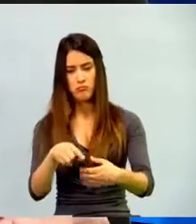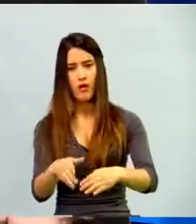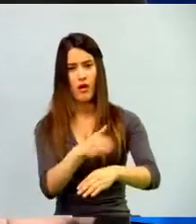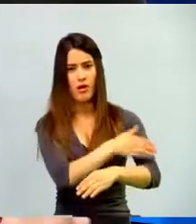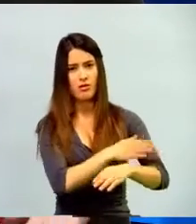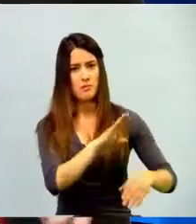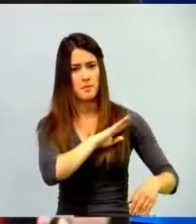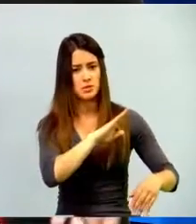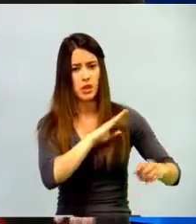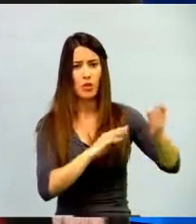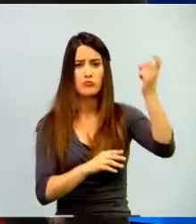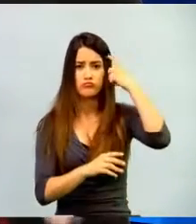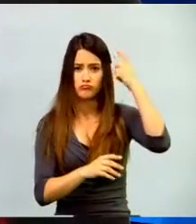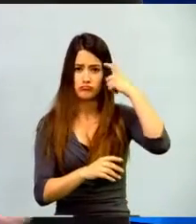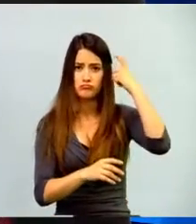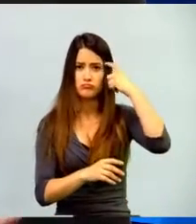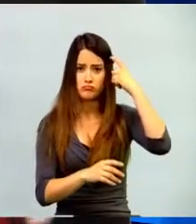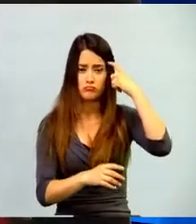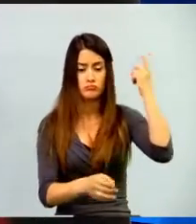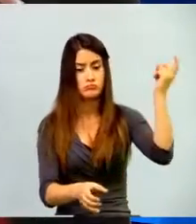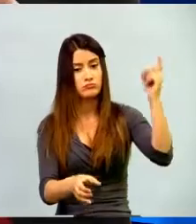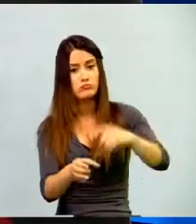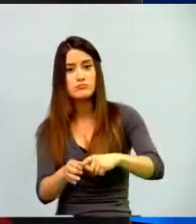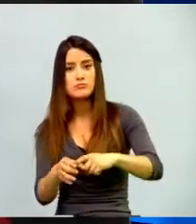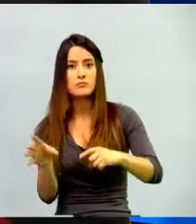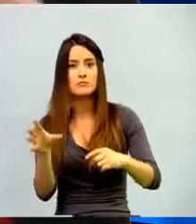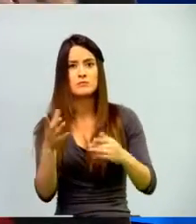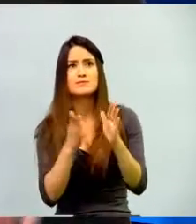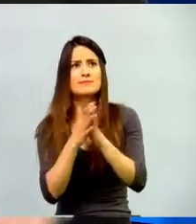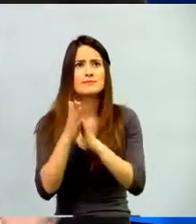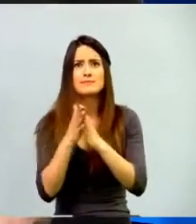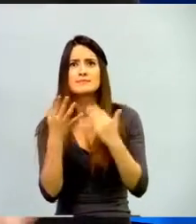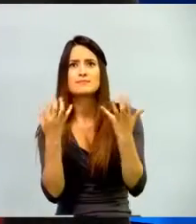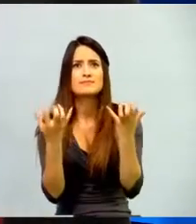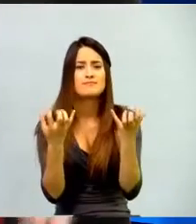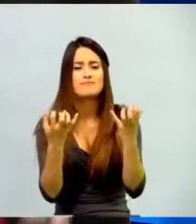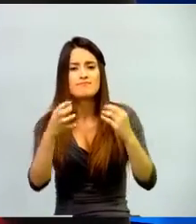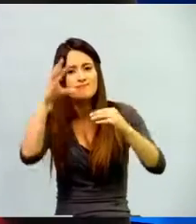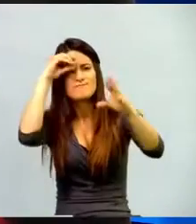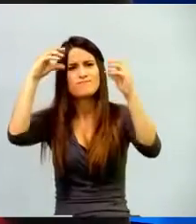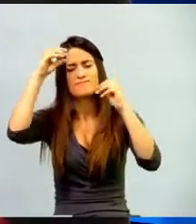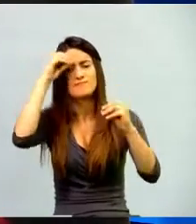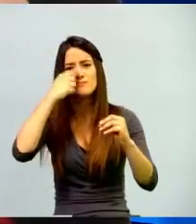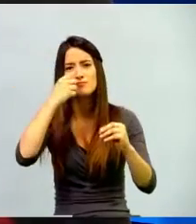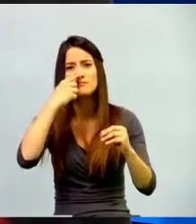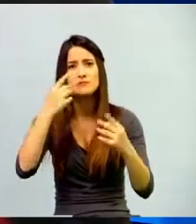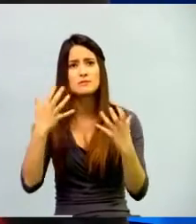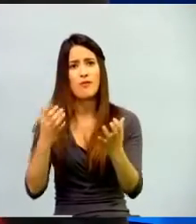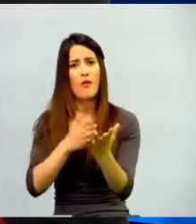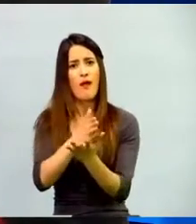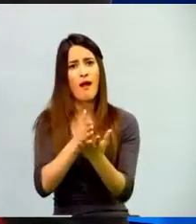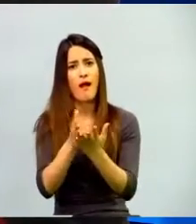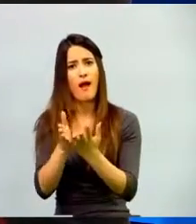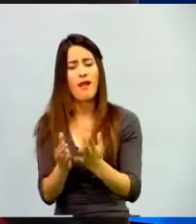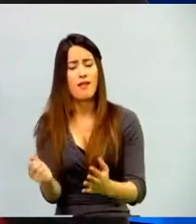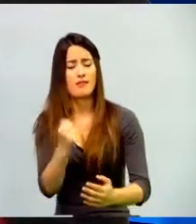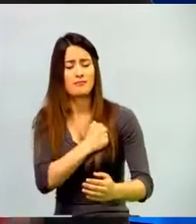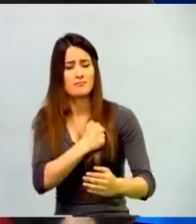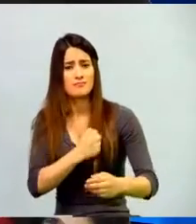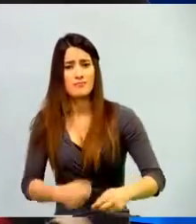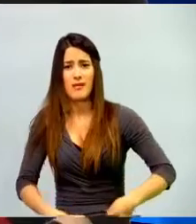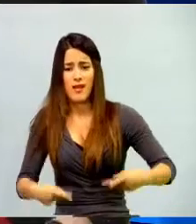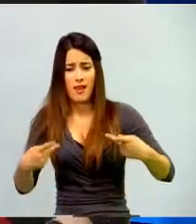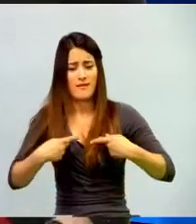muchas expectativas porque realmente, pues, se van a dedicar, pues, toman una carrera sobre la cual ellos van a dedicar toda su vida.